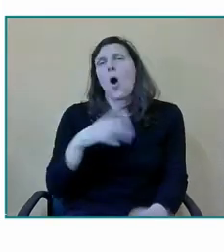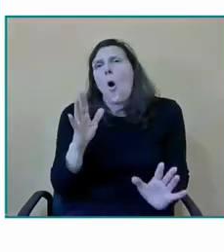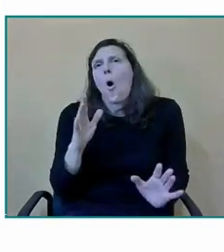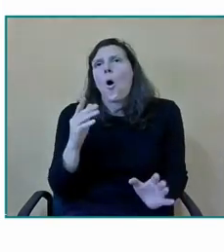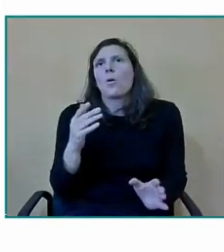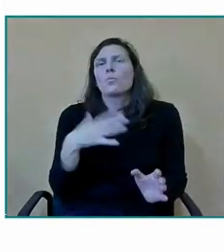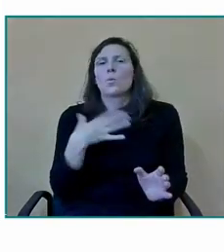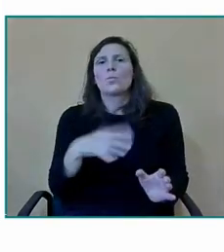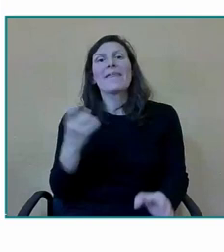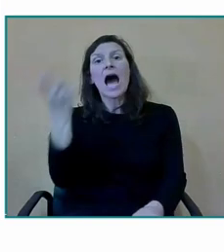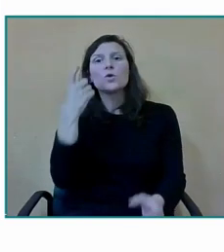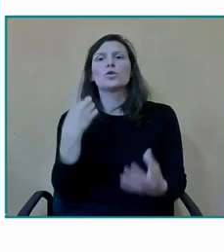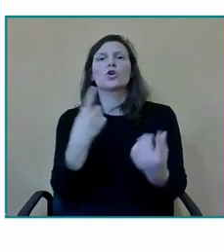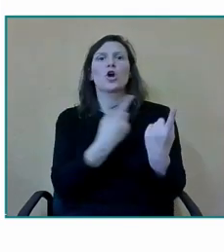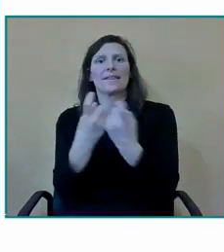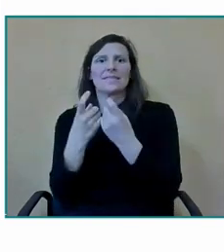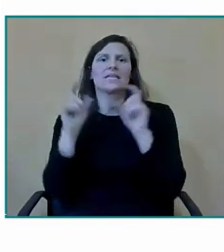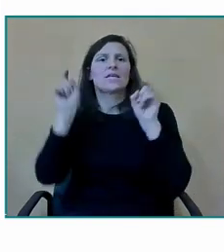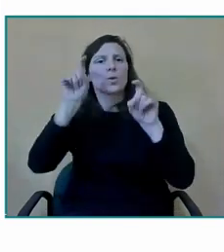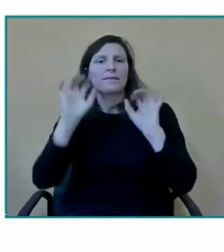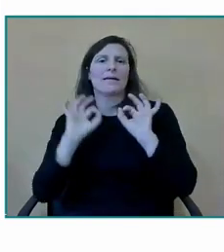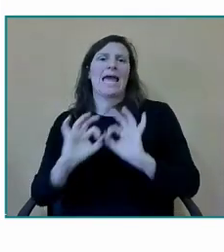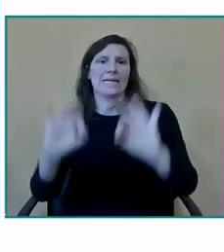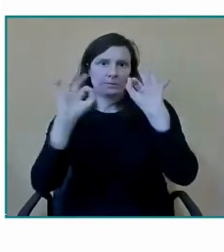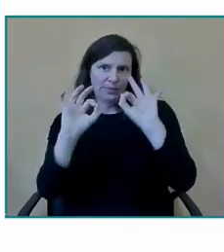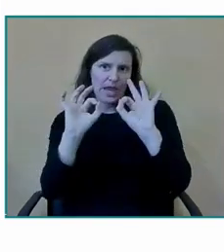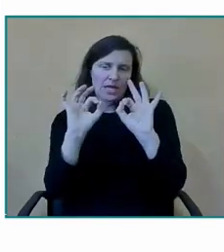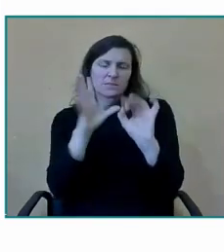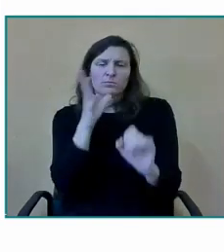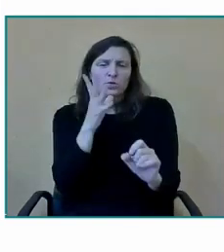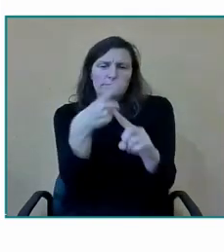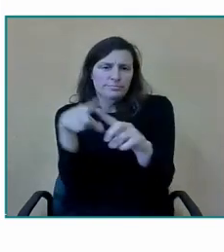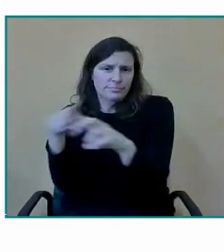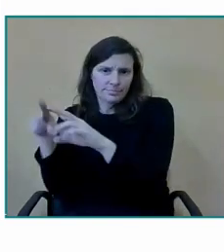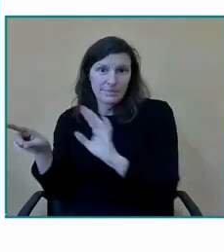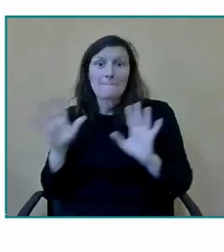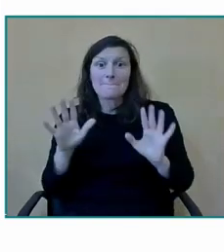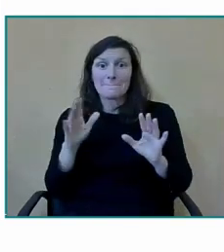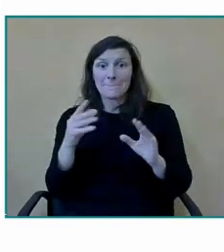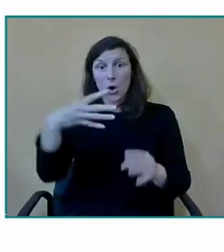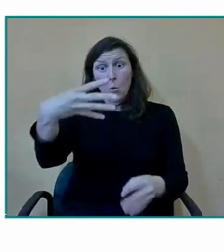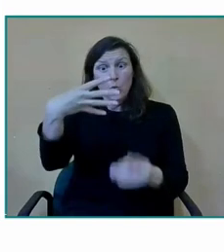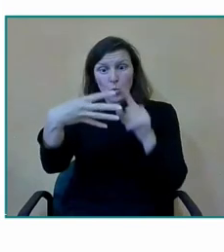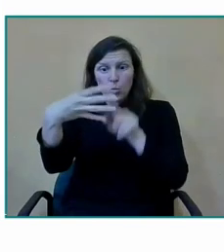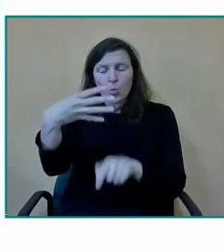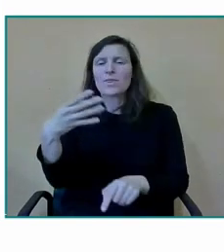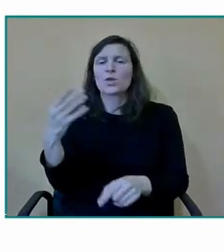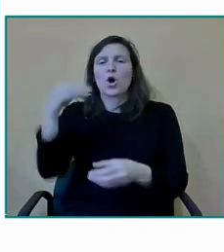educativa en todas las aulas tenemos necesidad educativa especiales o necesidad de aprendizaje